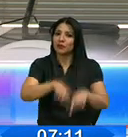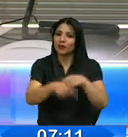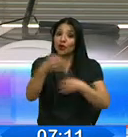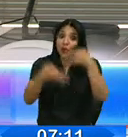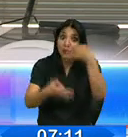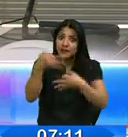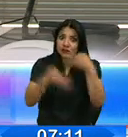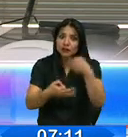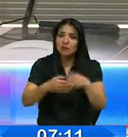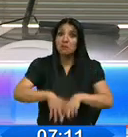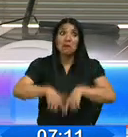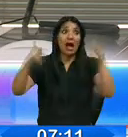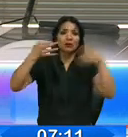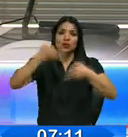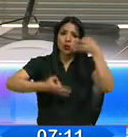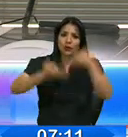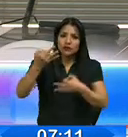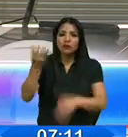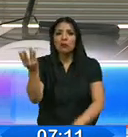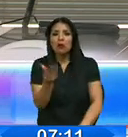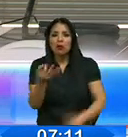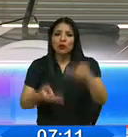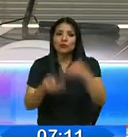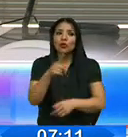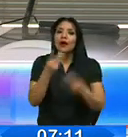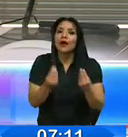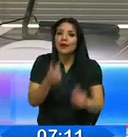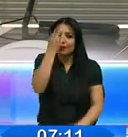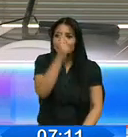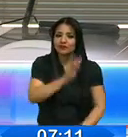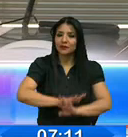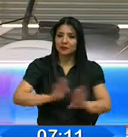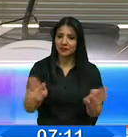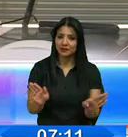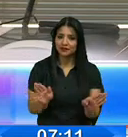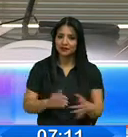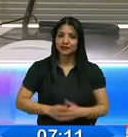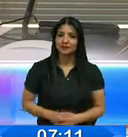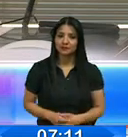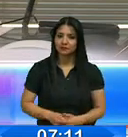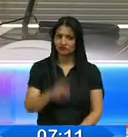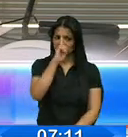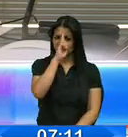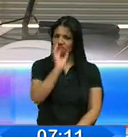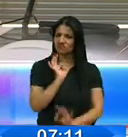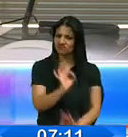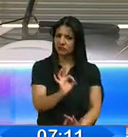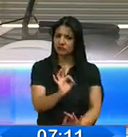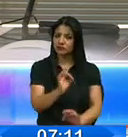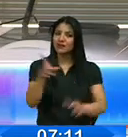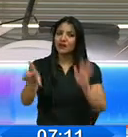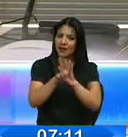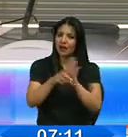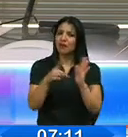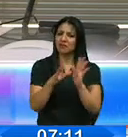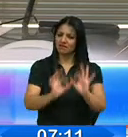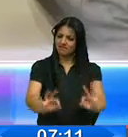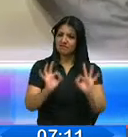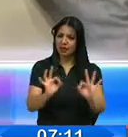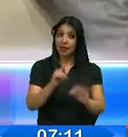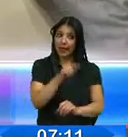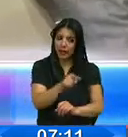Un juez tiene que ser juzgado por la calidad de sus fallos, por la honorabilidad, por la aplicación de la justicia en los mismos.